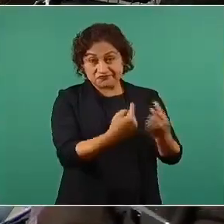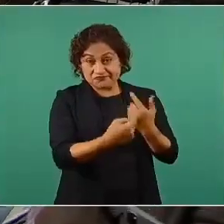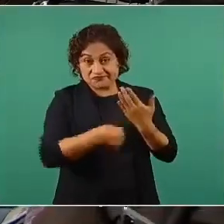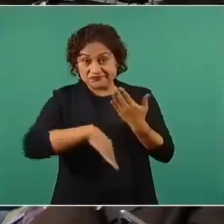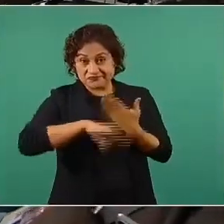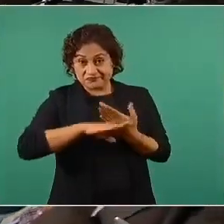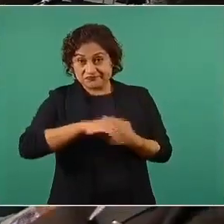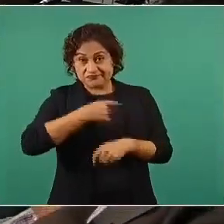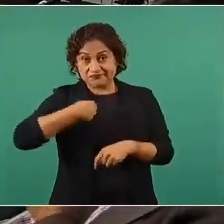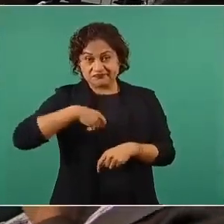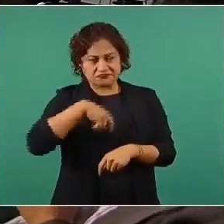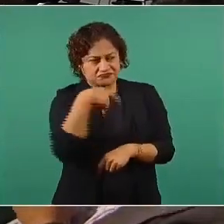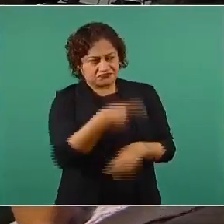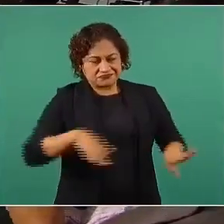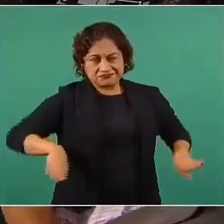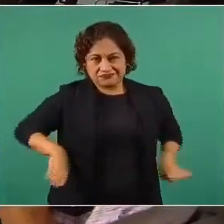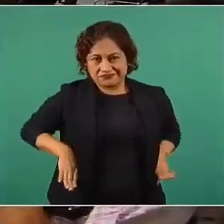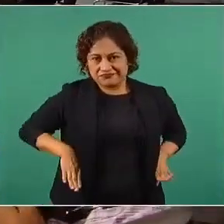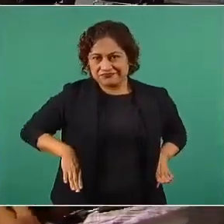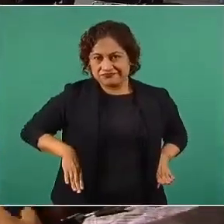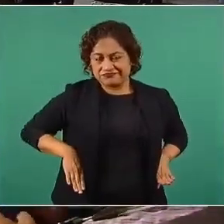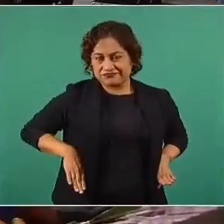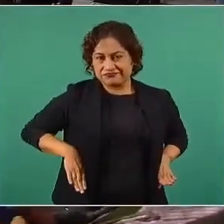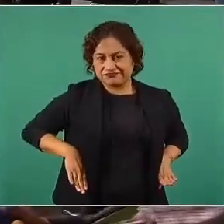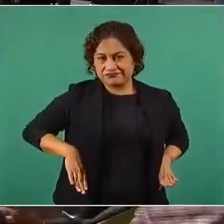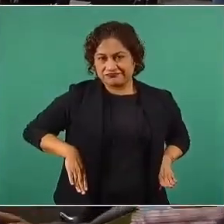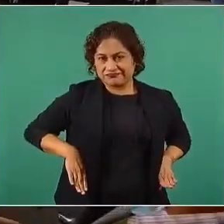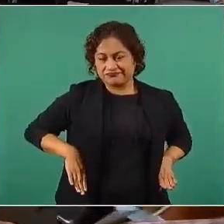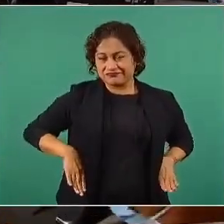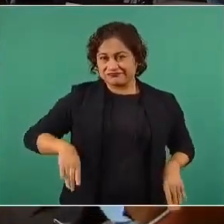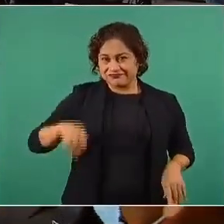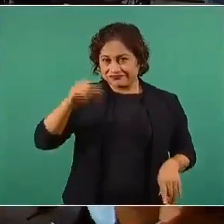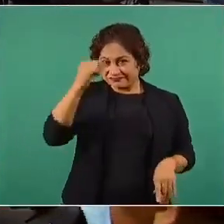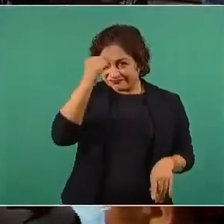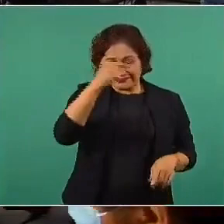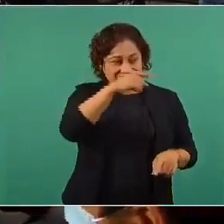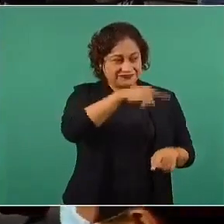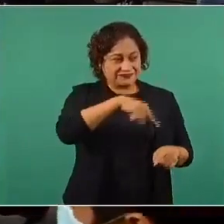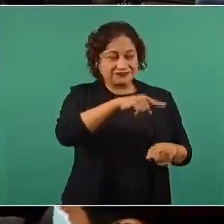conservadora, reaccionaria, corrupta,